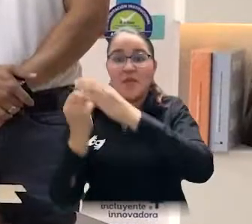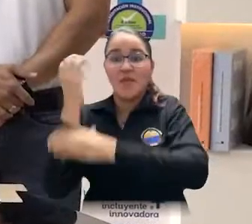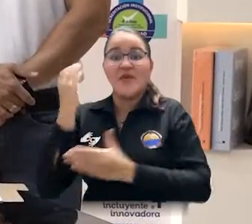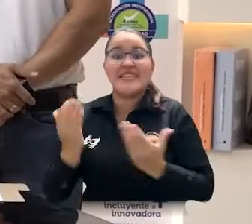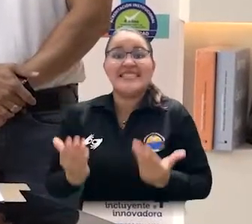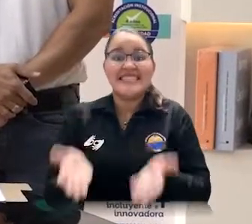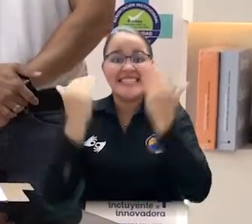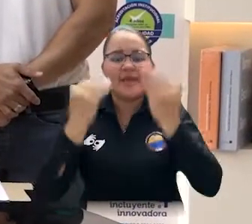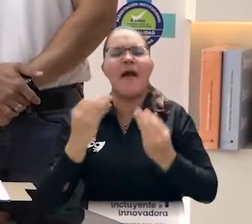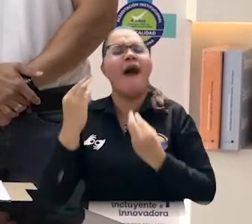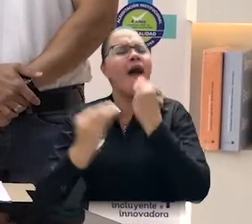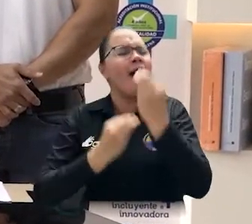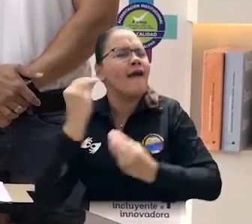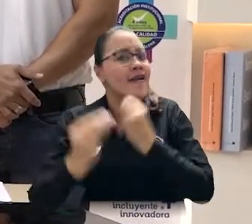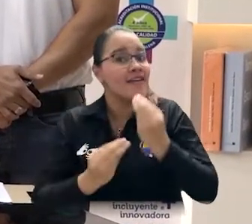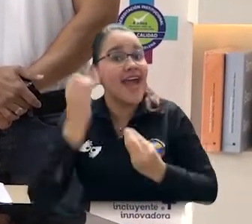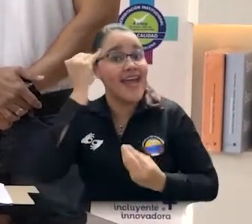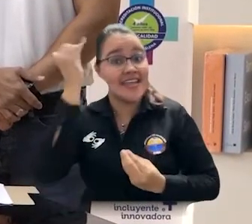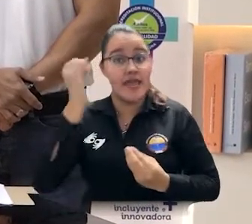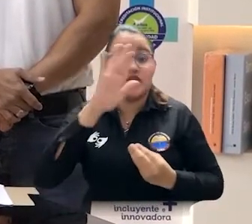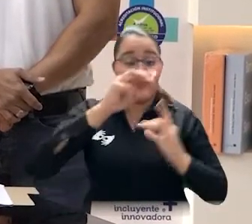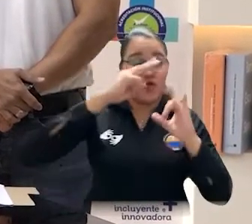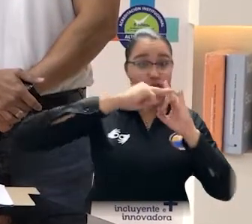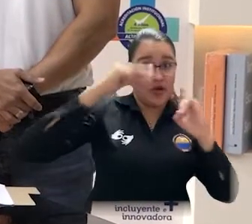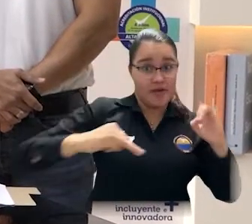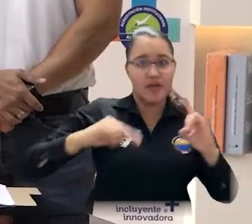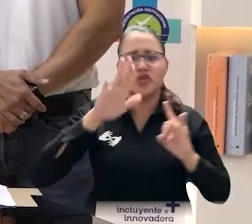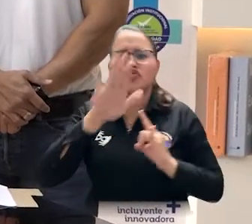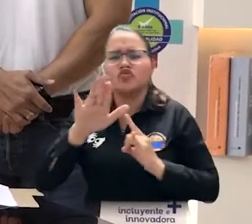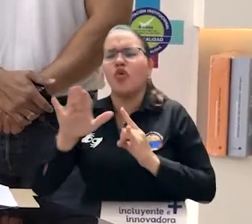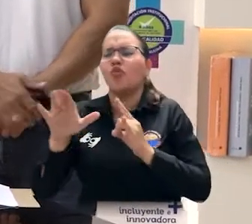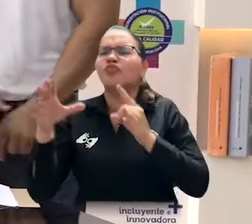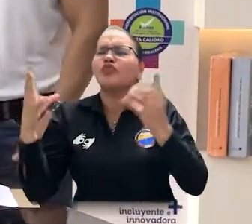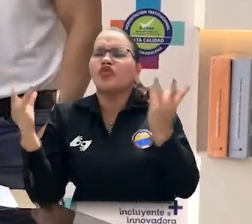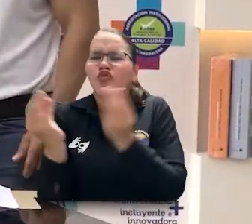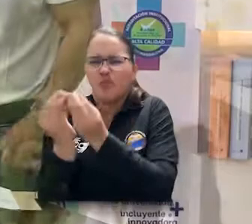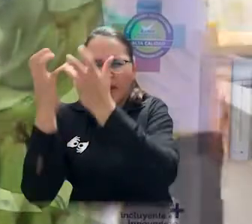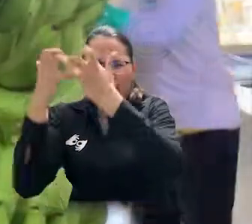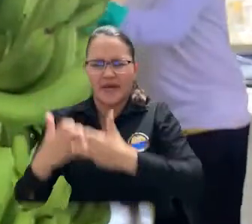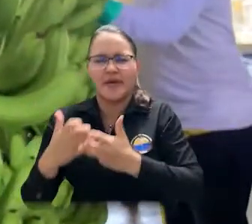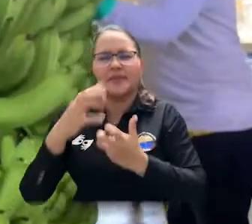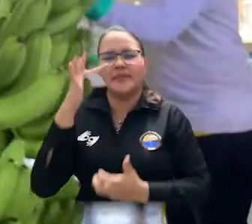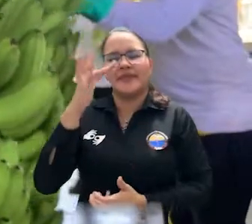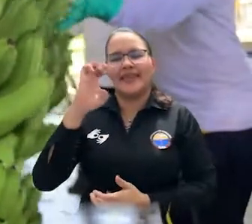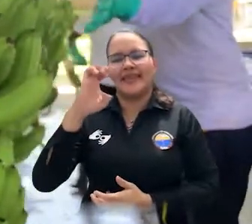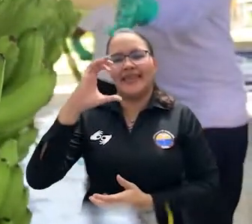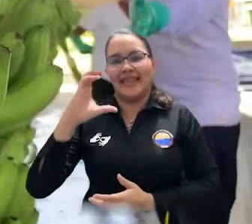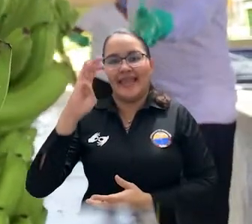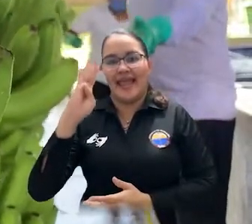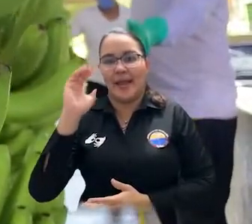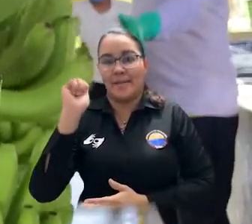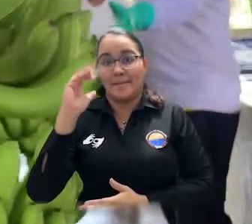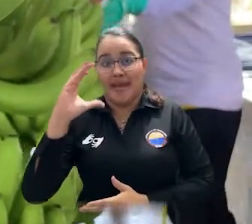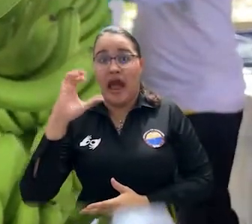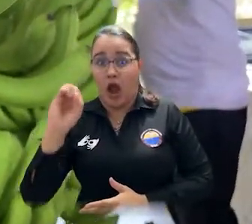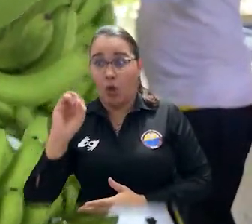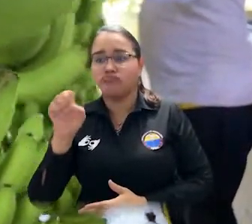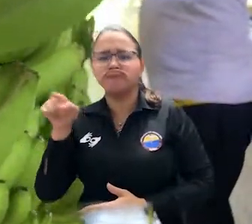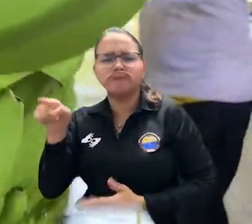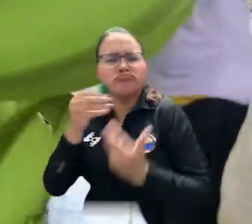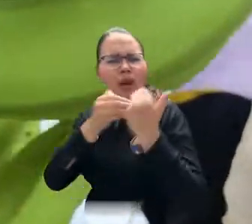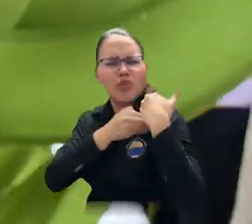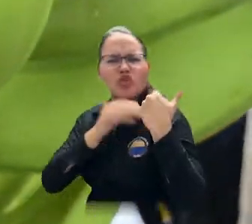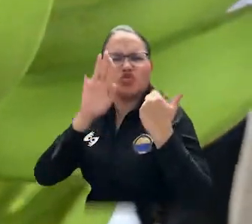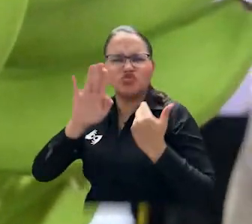un convenio interinstitucional entre la Universidad del Magdalena y técnicas Baltain de Colombia S.A. Tecvaco, la comercializadora de